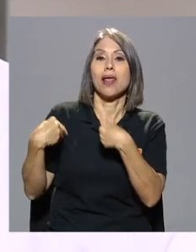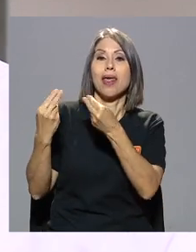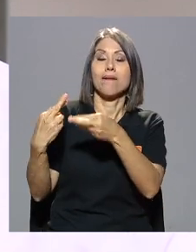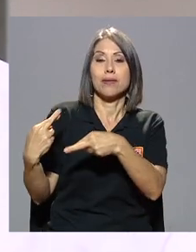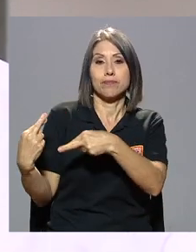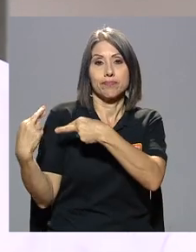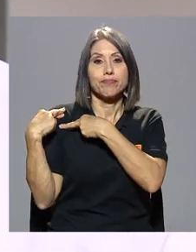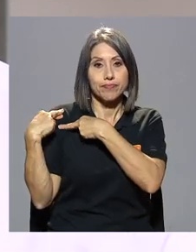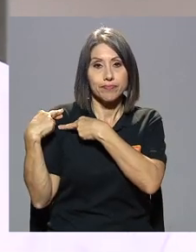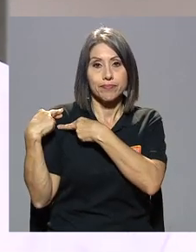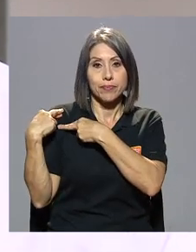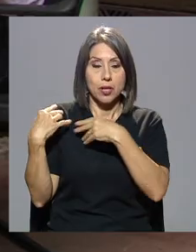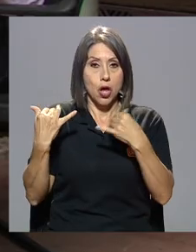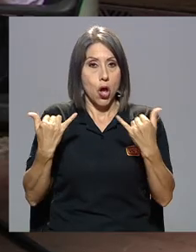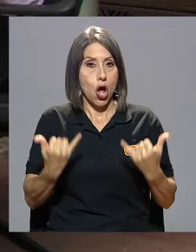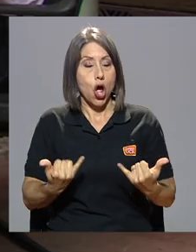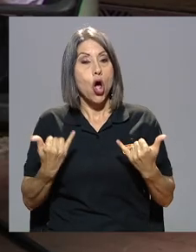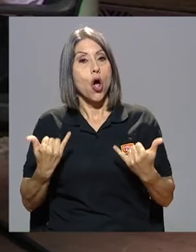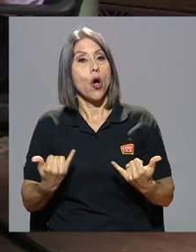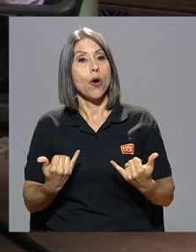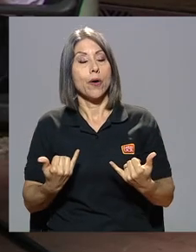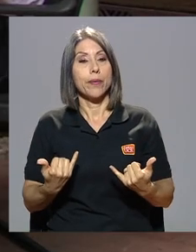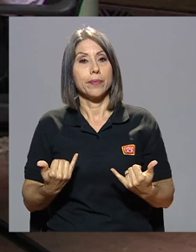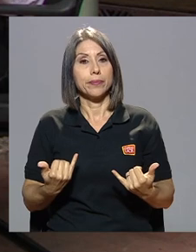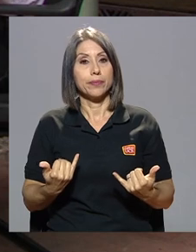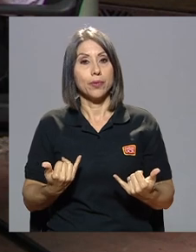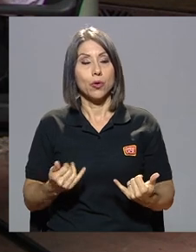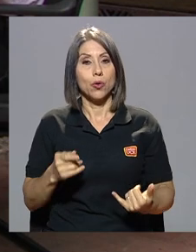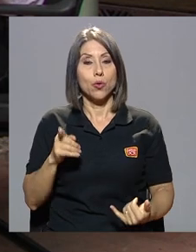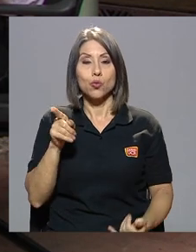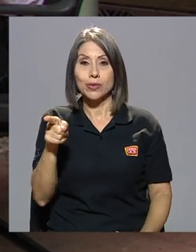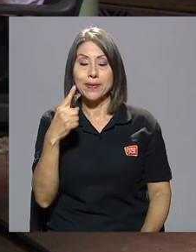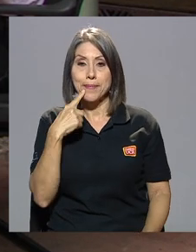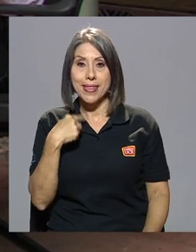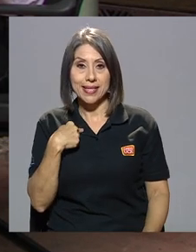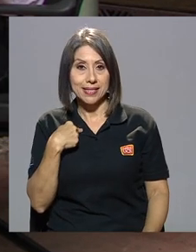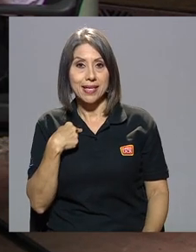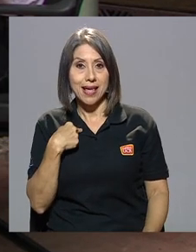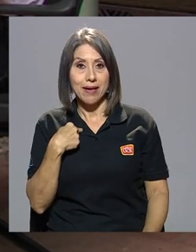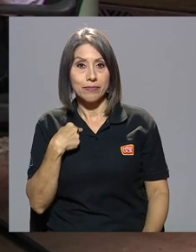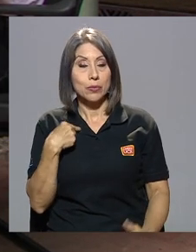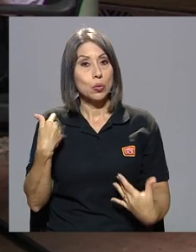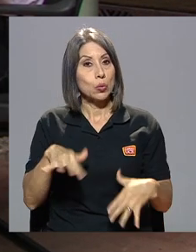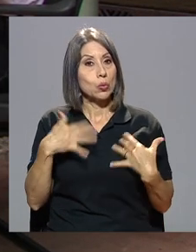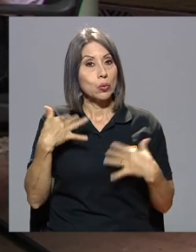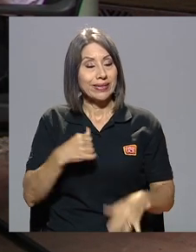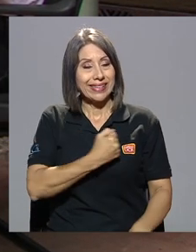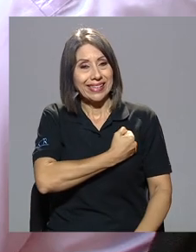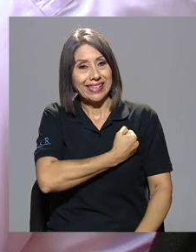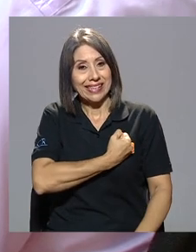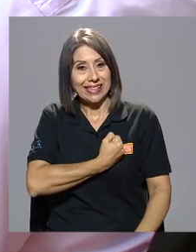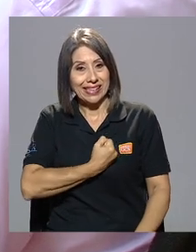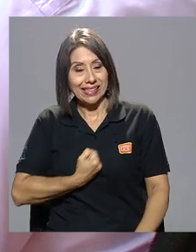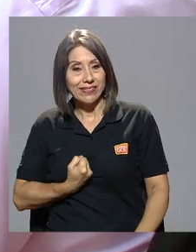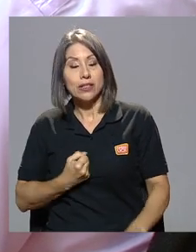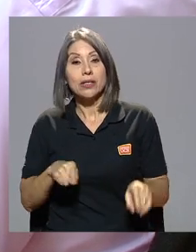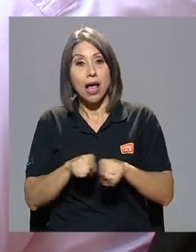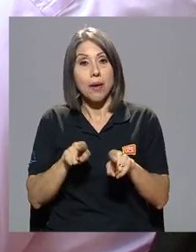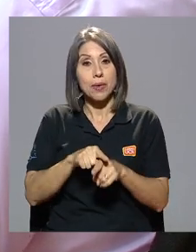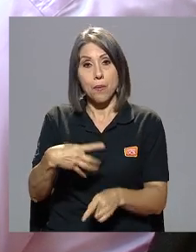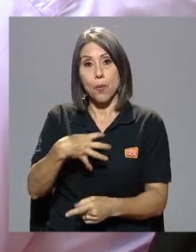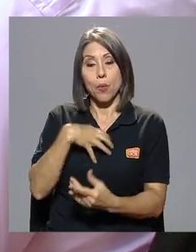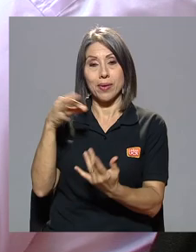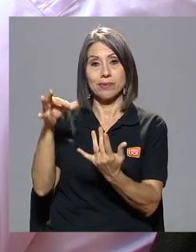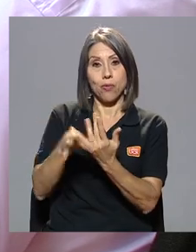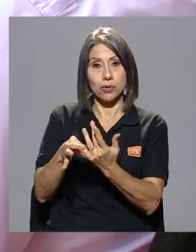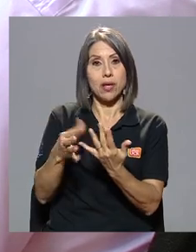endilgar y que hoy por hoy usted me decía el gran sacrificio lo vivió hasta su propio